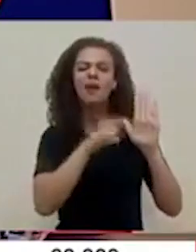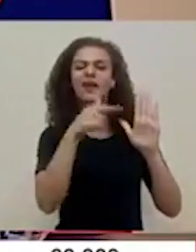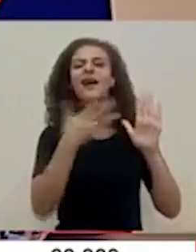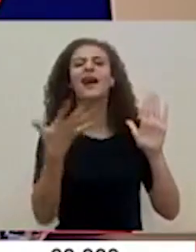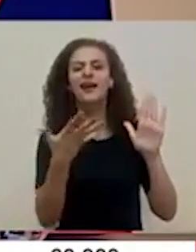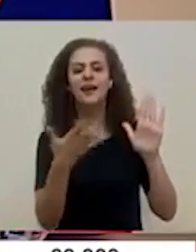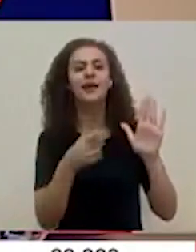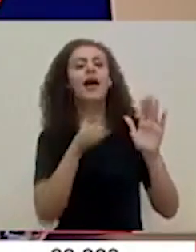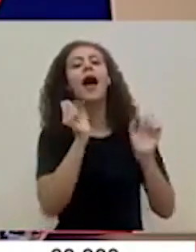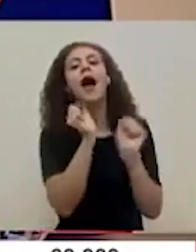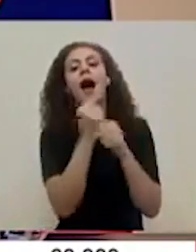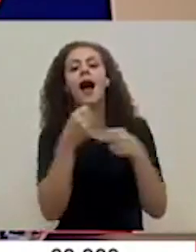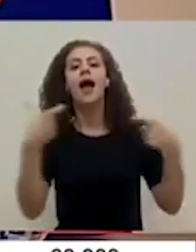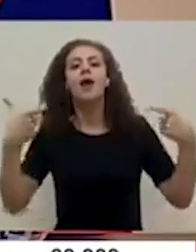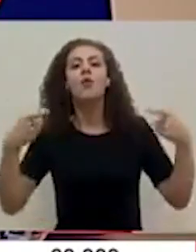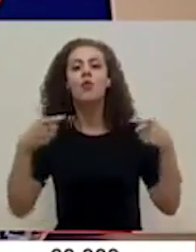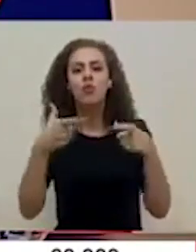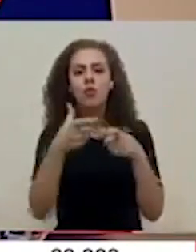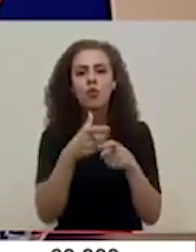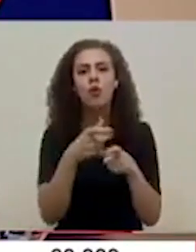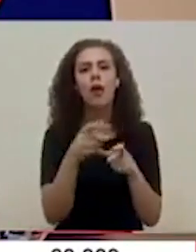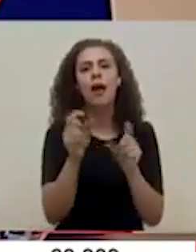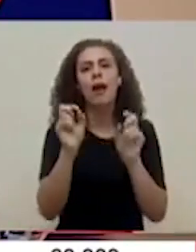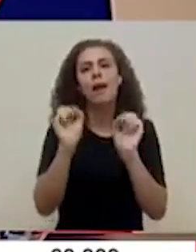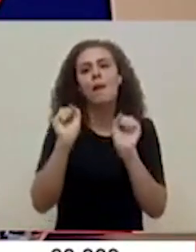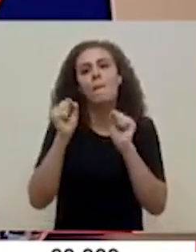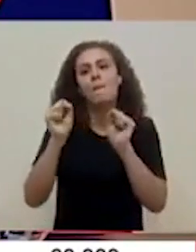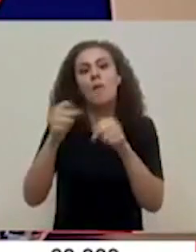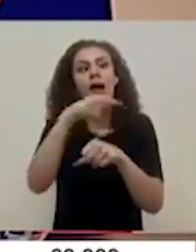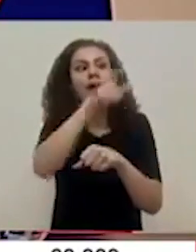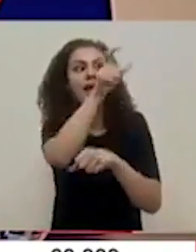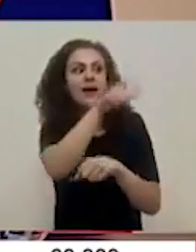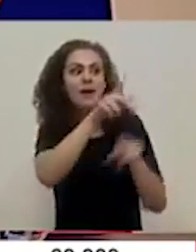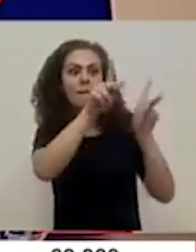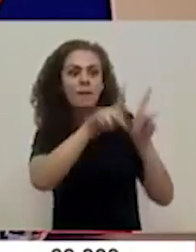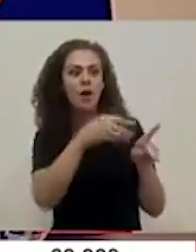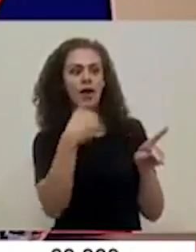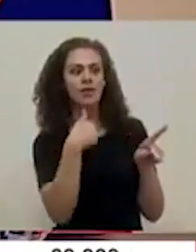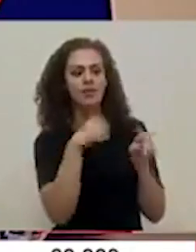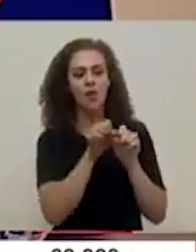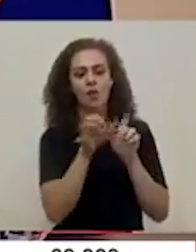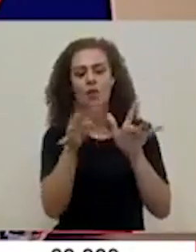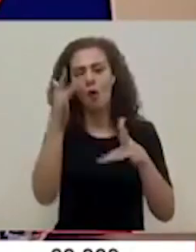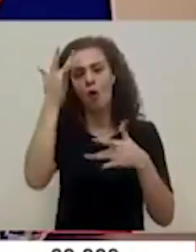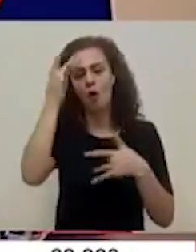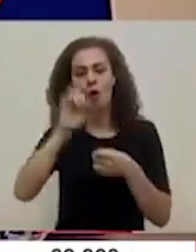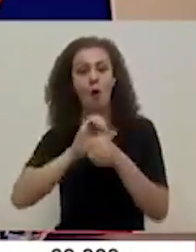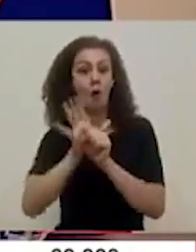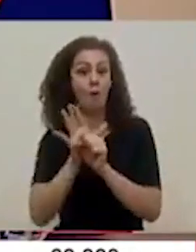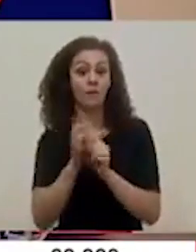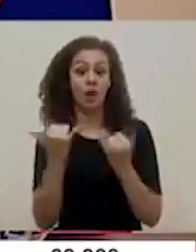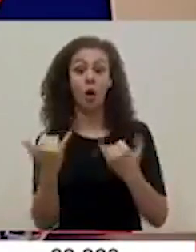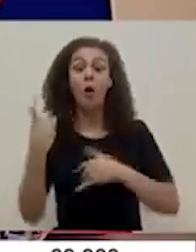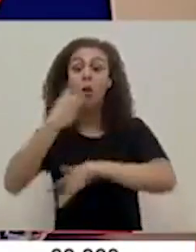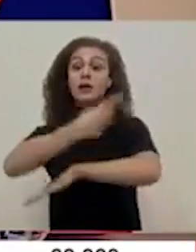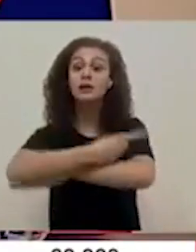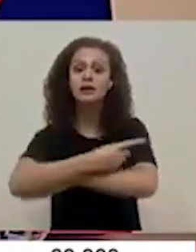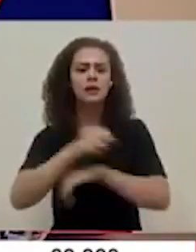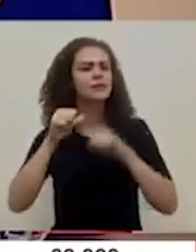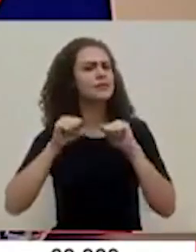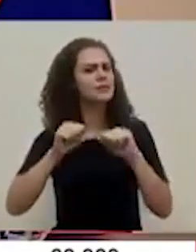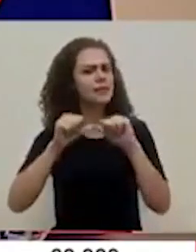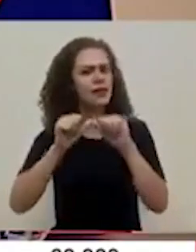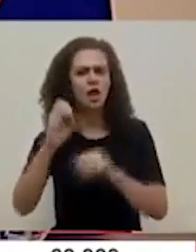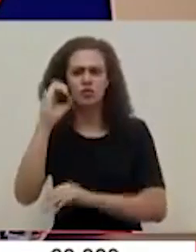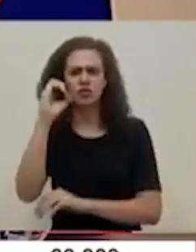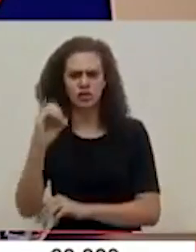hacen es disminuir las probabilidades de que esas personas sean vectores de contagio y al día de hoy seguimos